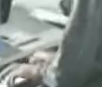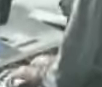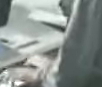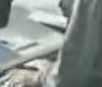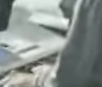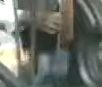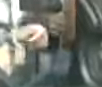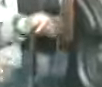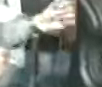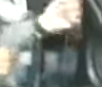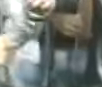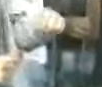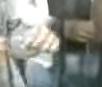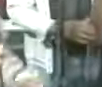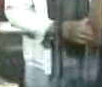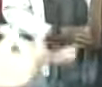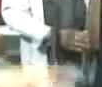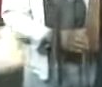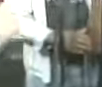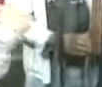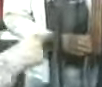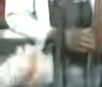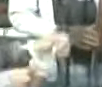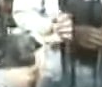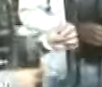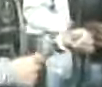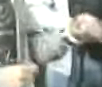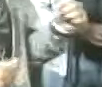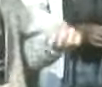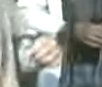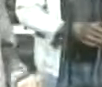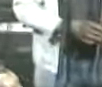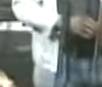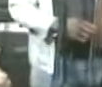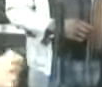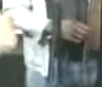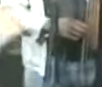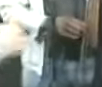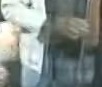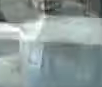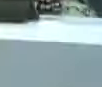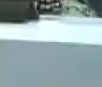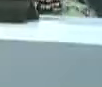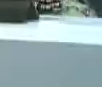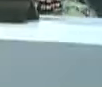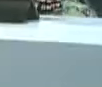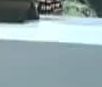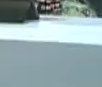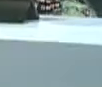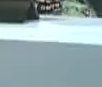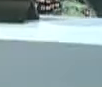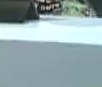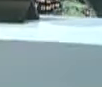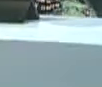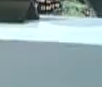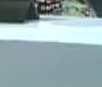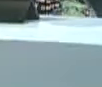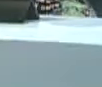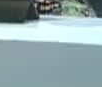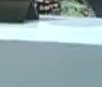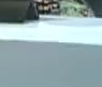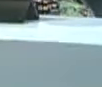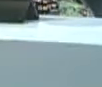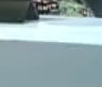anciano Solo en un asilo Y no olvido corazón Tu cariño Y que solito Me ha dejado A mi suerte Bien y así Culmina la